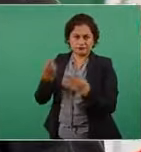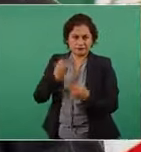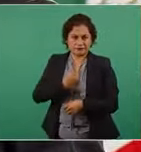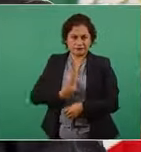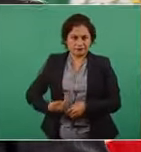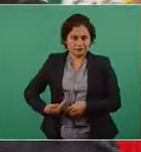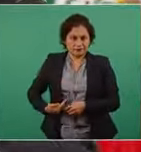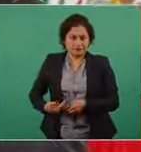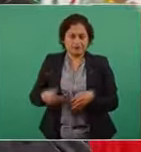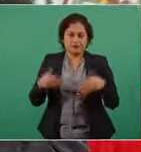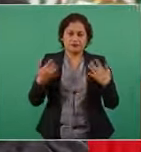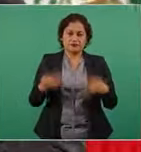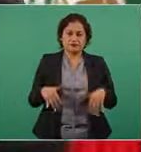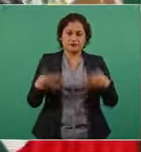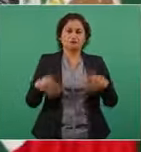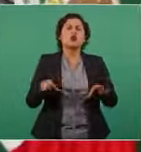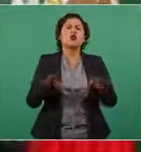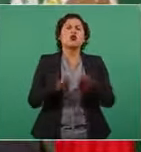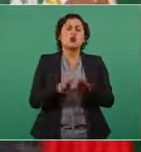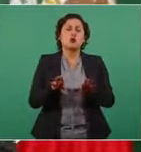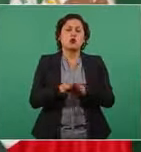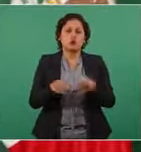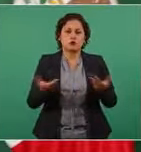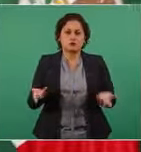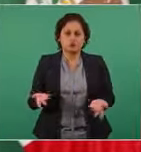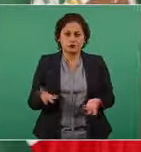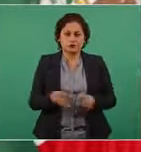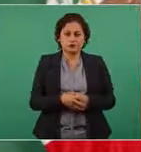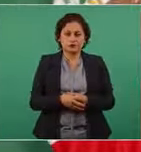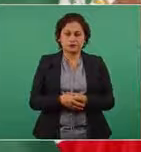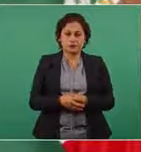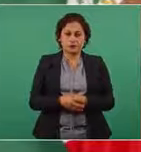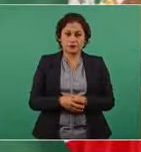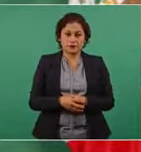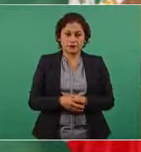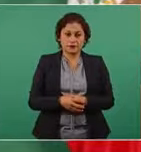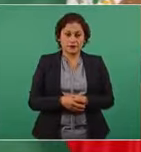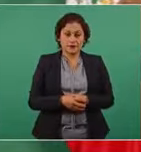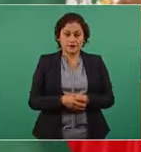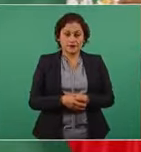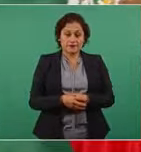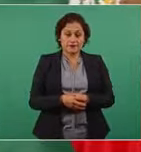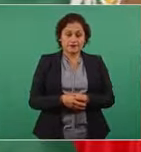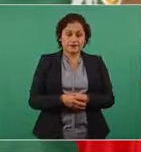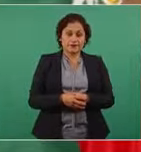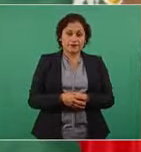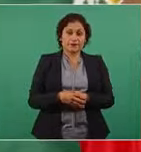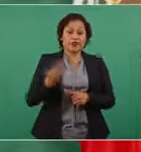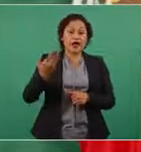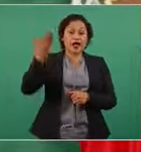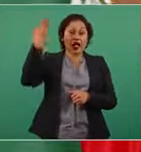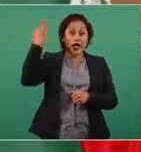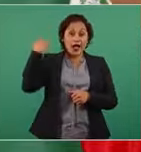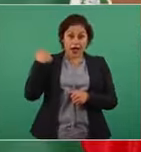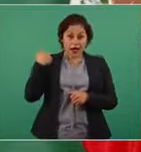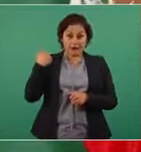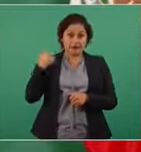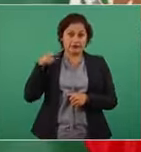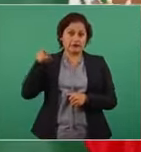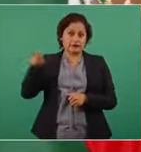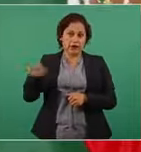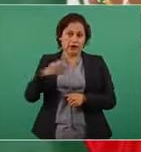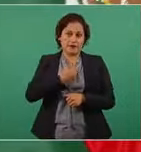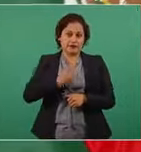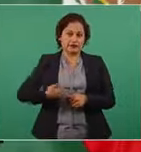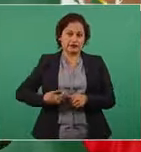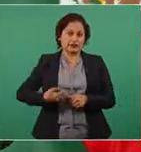y se hubiese desde entonces establecido una auténtica democracia como él lo deseaba con